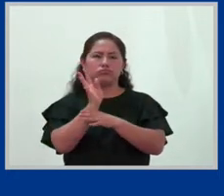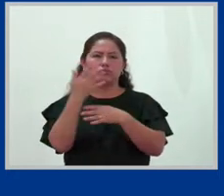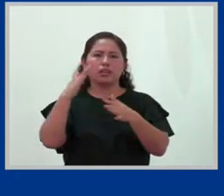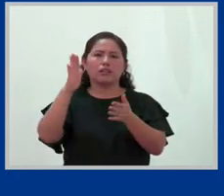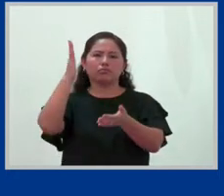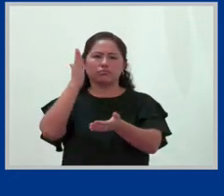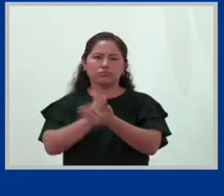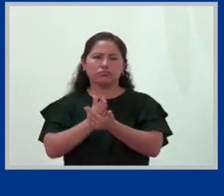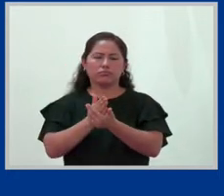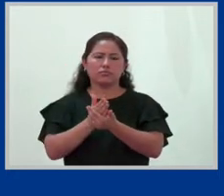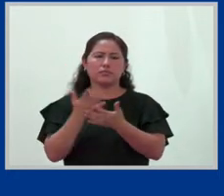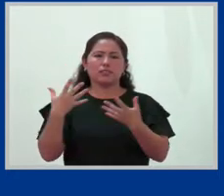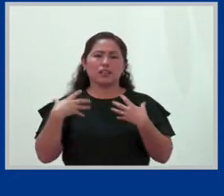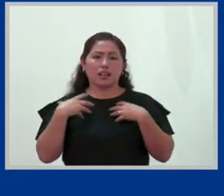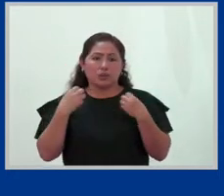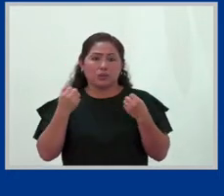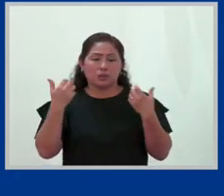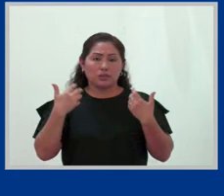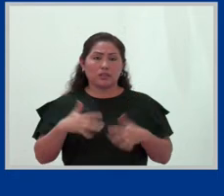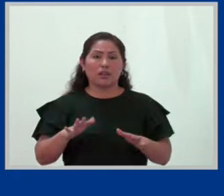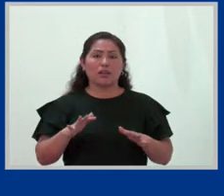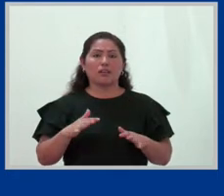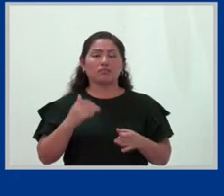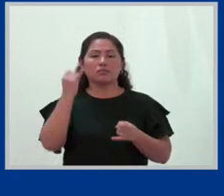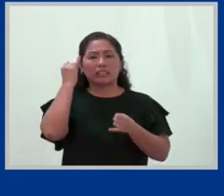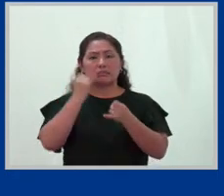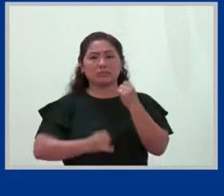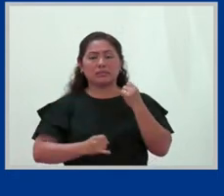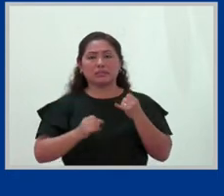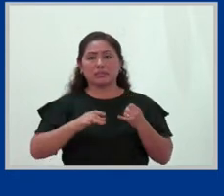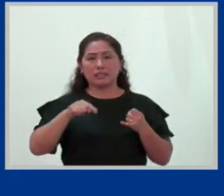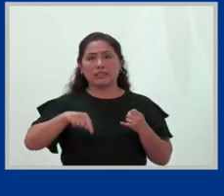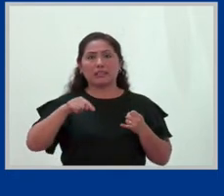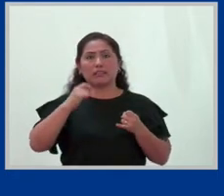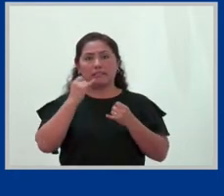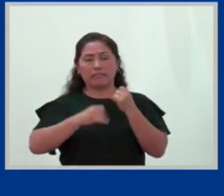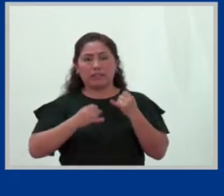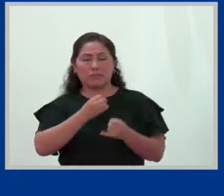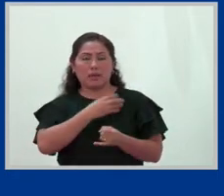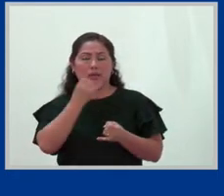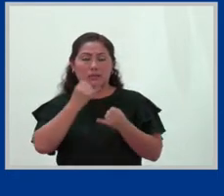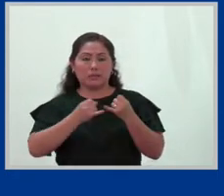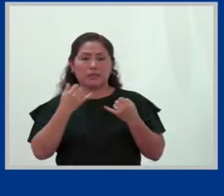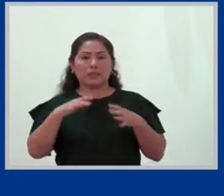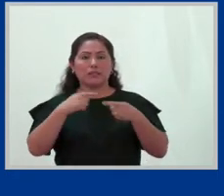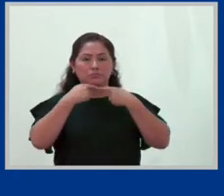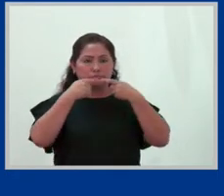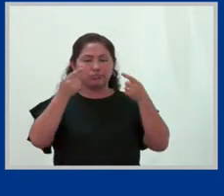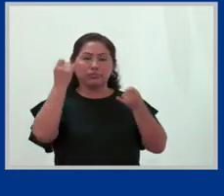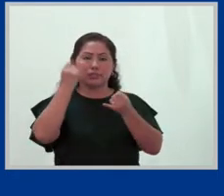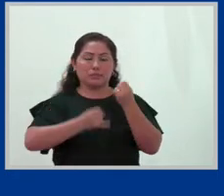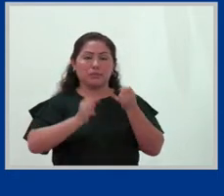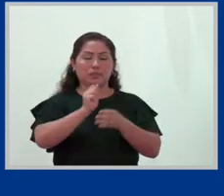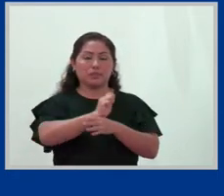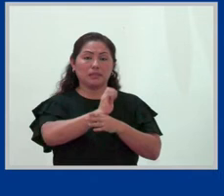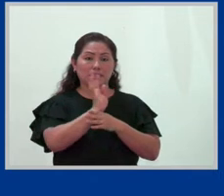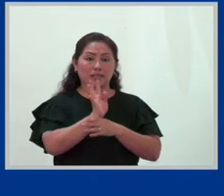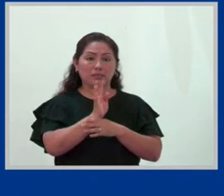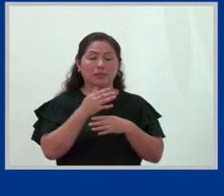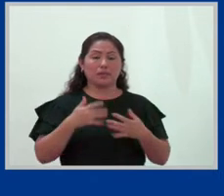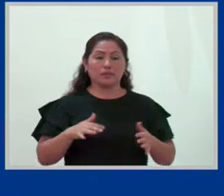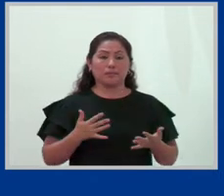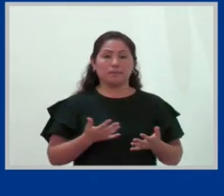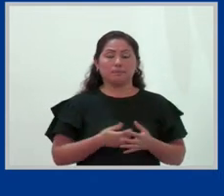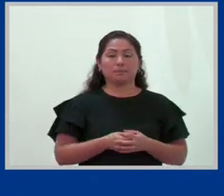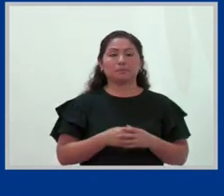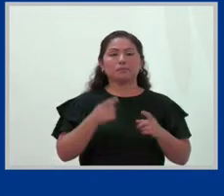sanitaria terminaría este fin de mes, aparentemente. Y lo que